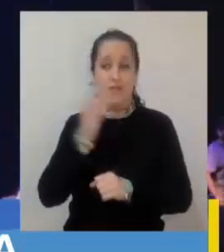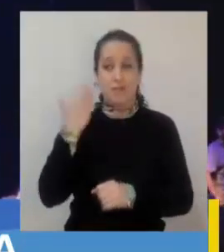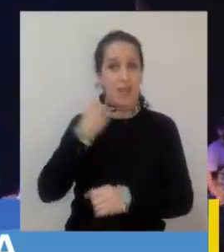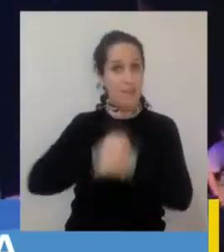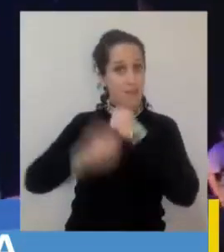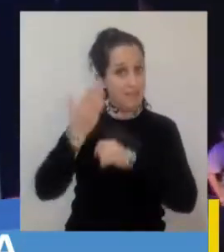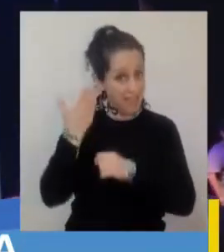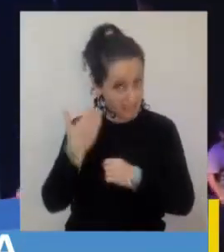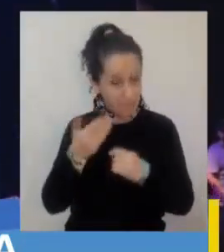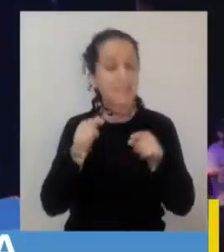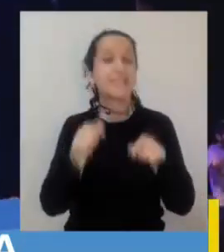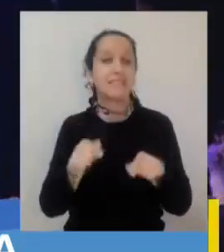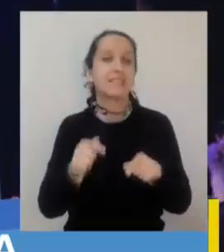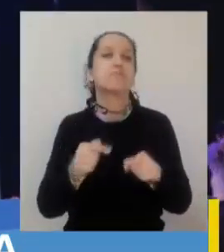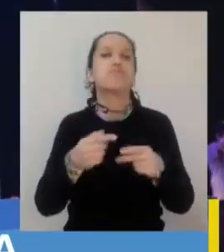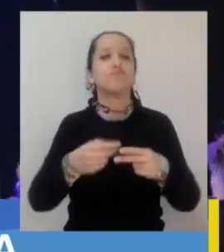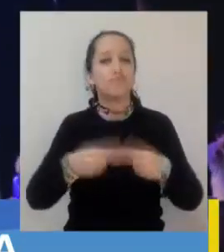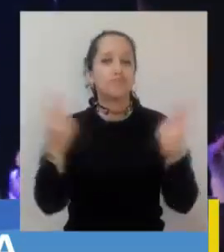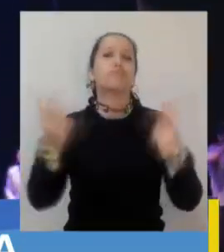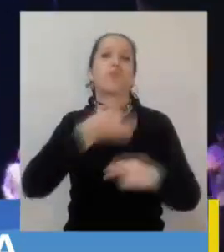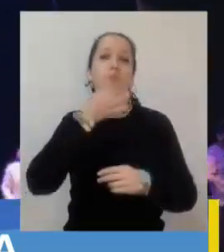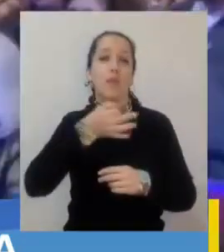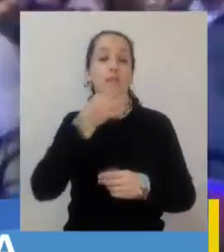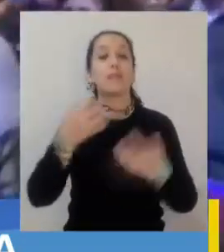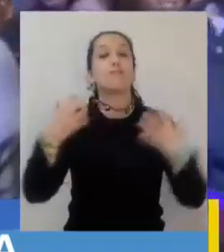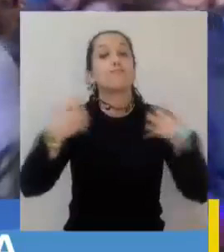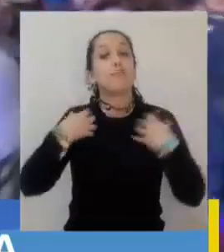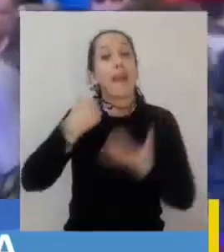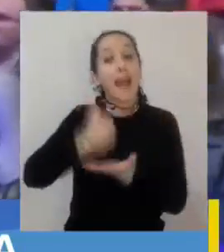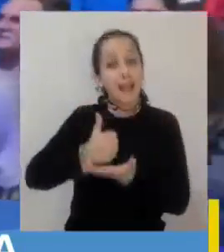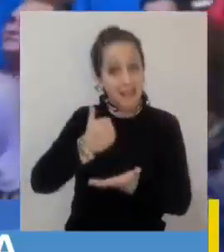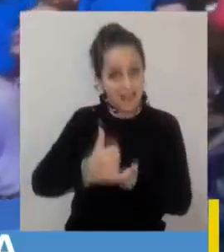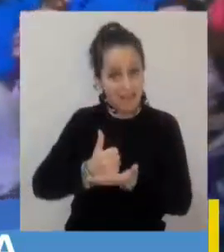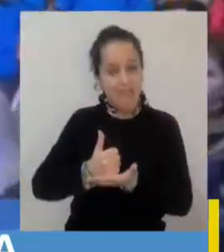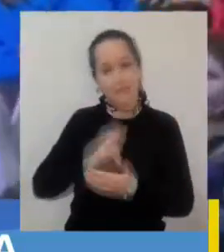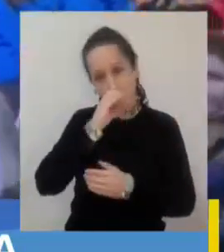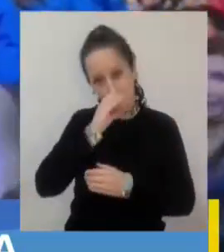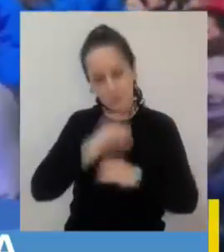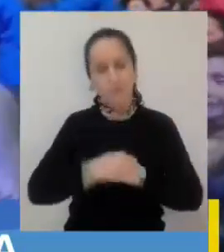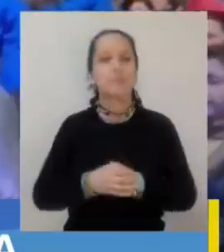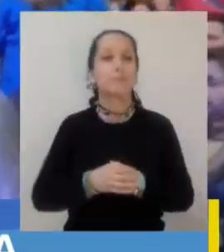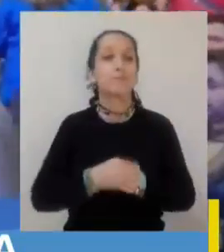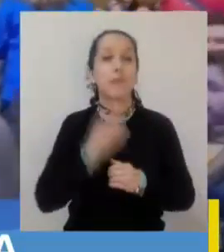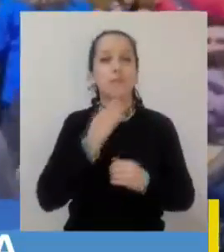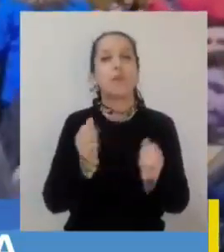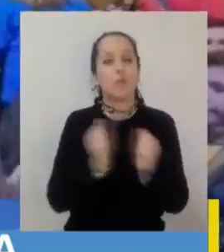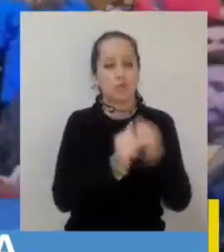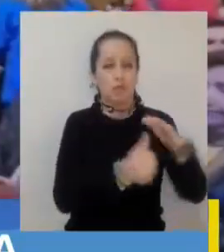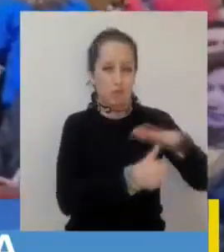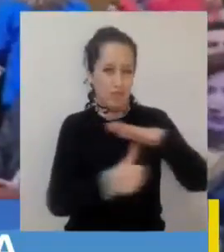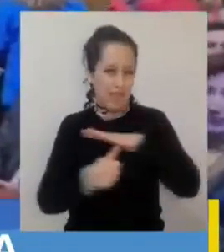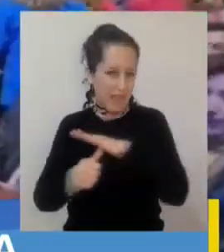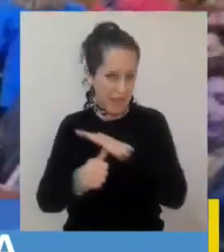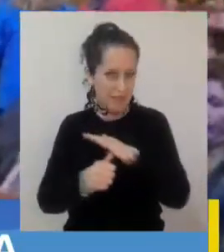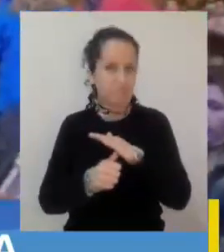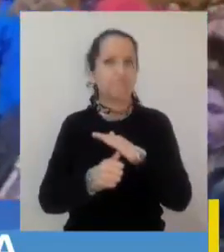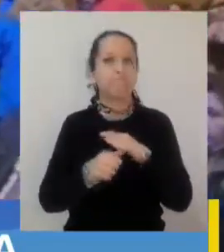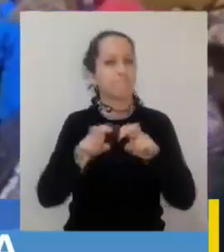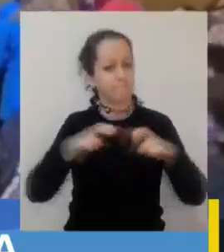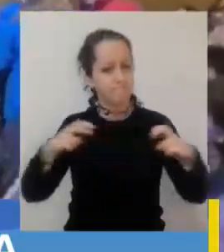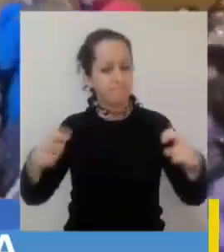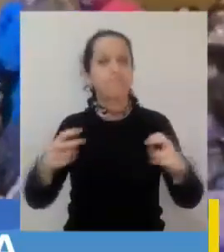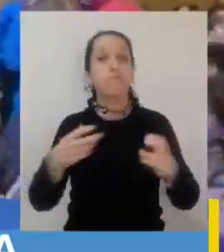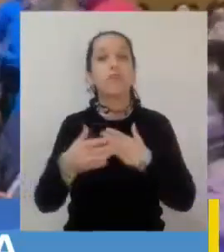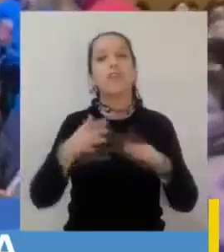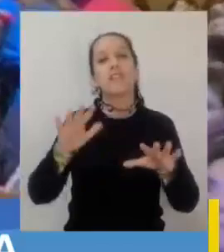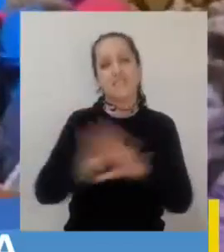sesión extraordinaria del Consejo fue presidida por el Alcalde de Concepción, junto al Cuerpo de Concejales, y se realizó en el Teatro de la